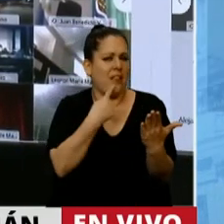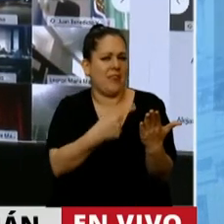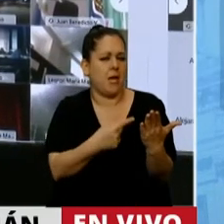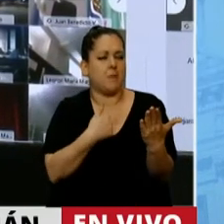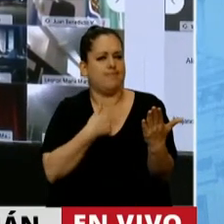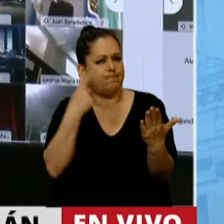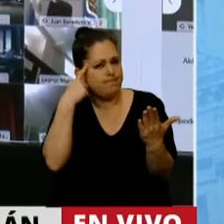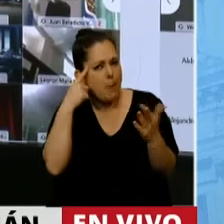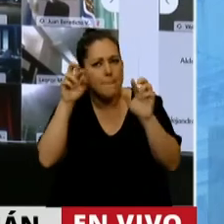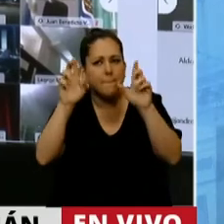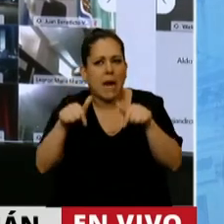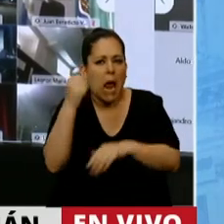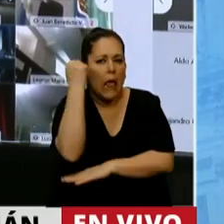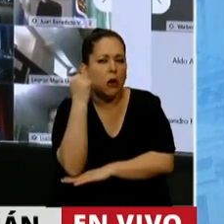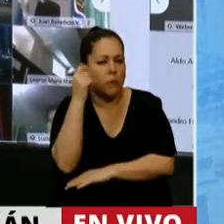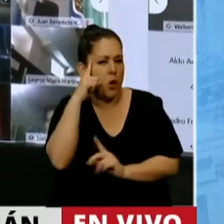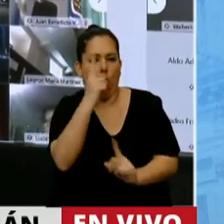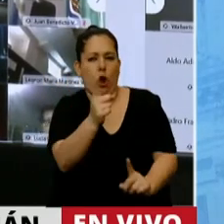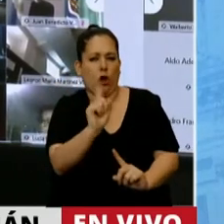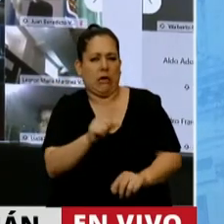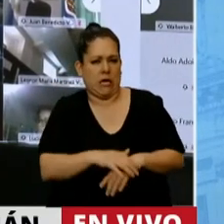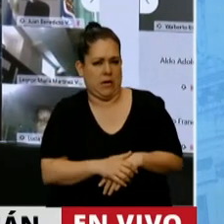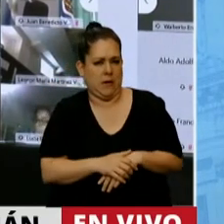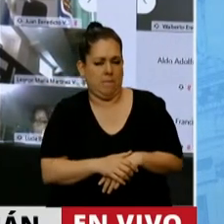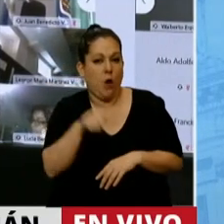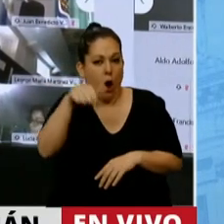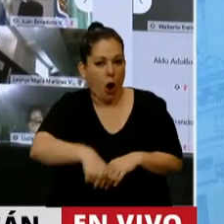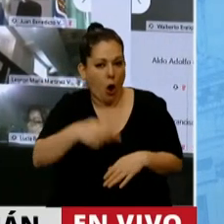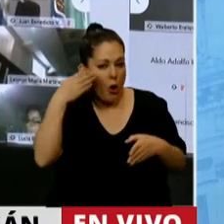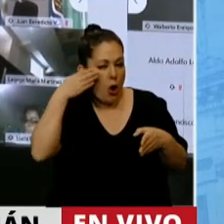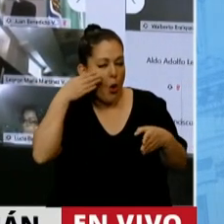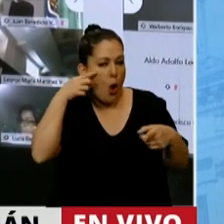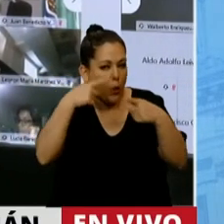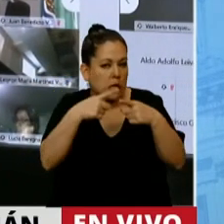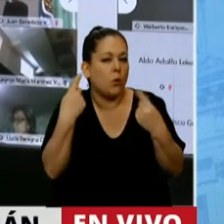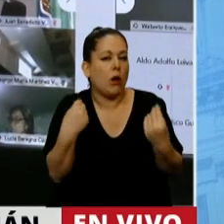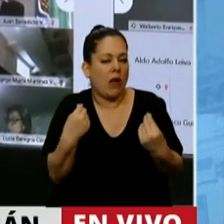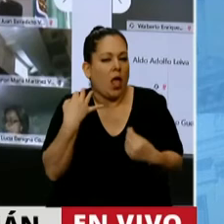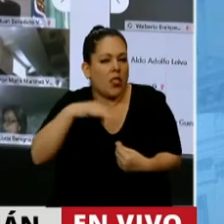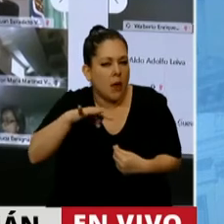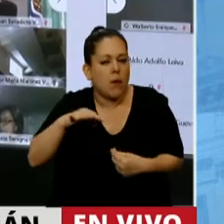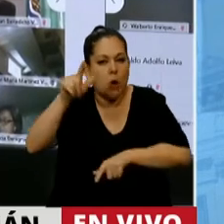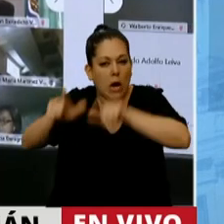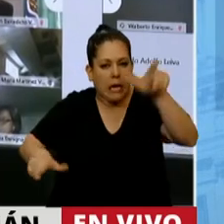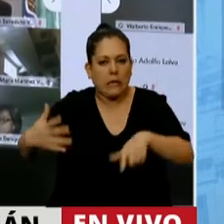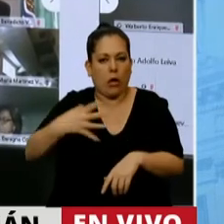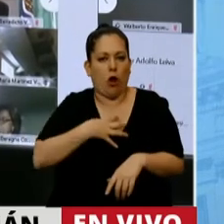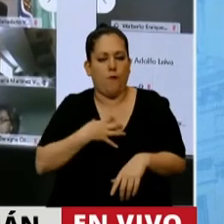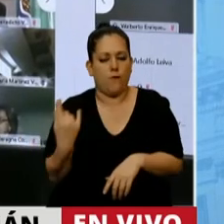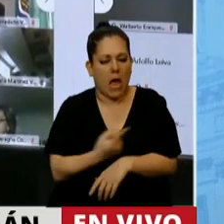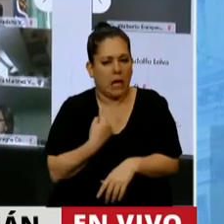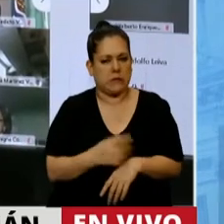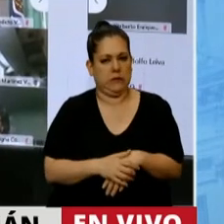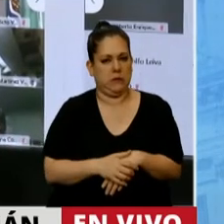programas económicos. Y sobre todo lo que tenemos que apuntar hoy es en volver a generar la confianza. Y para esto, señor